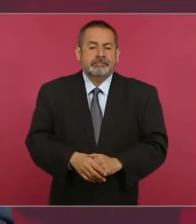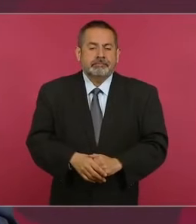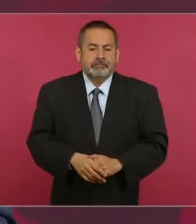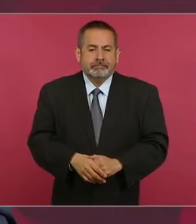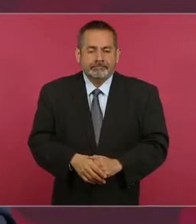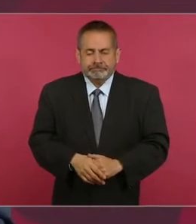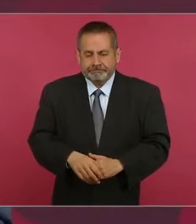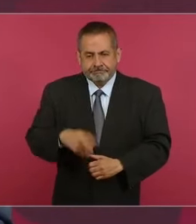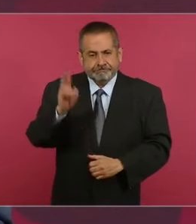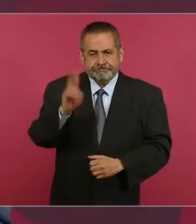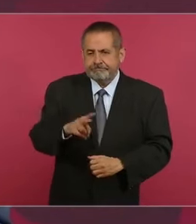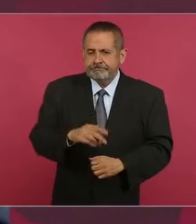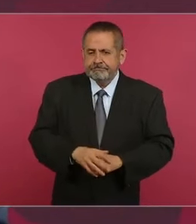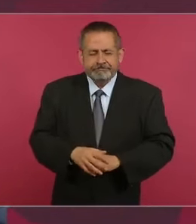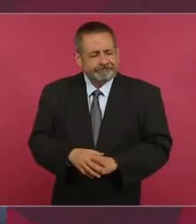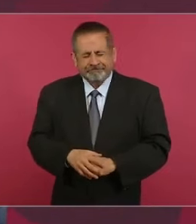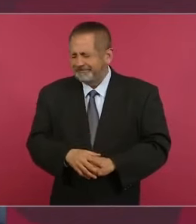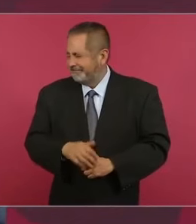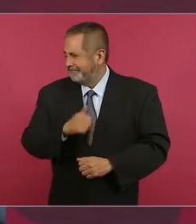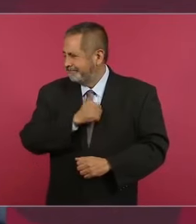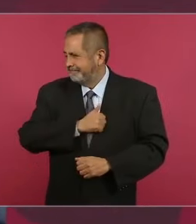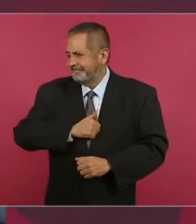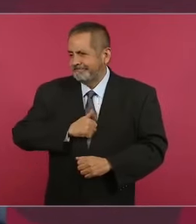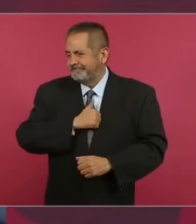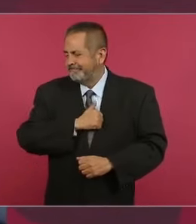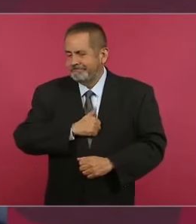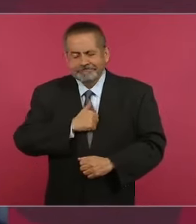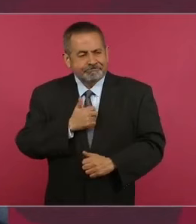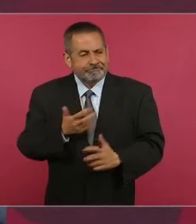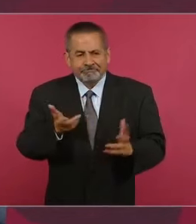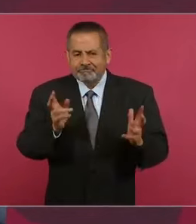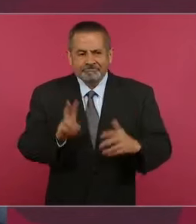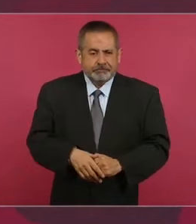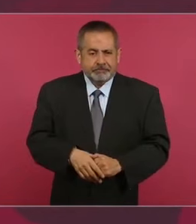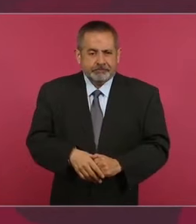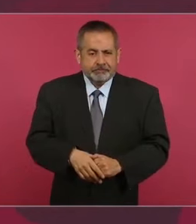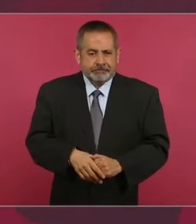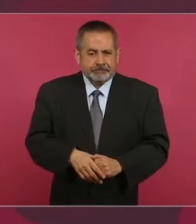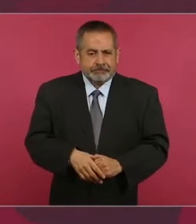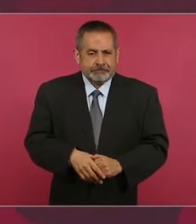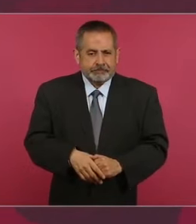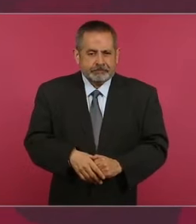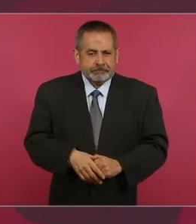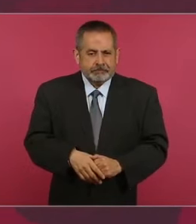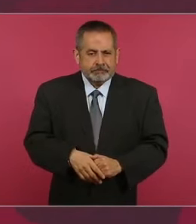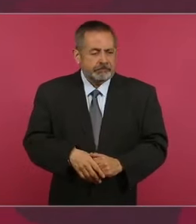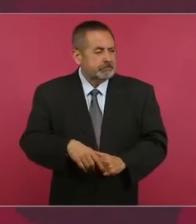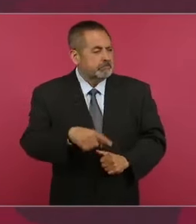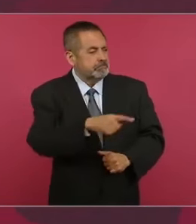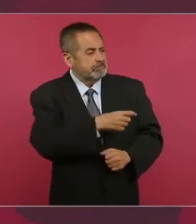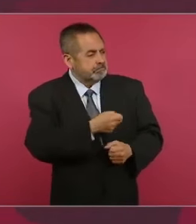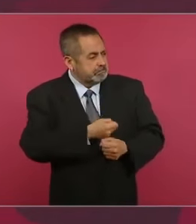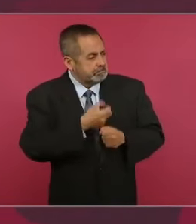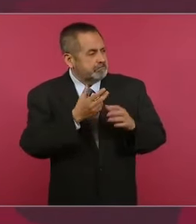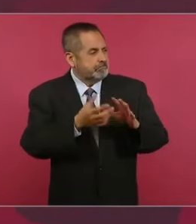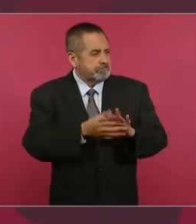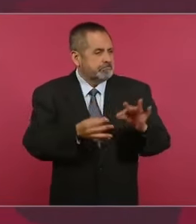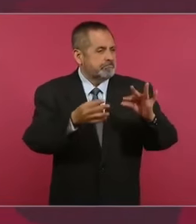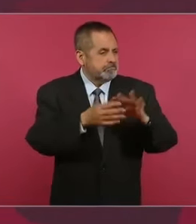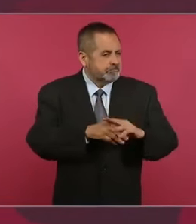es lamentable que estas cosas se estén expresando, manifestando,